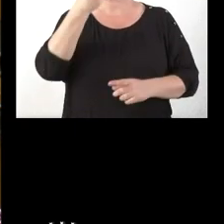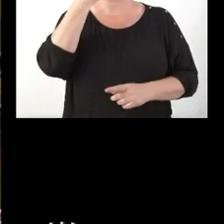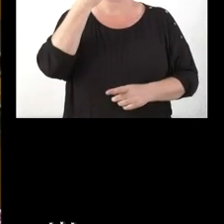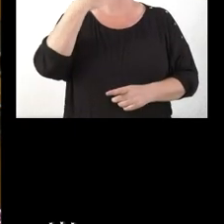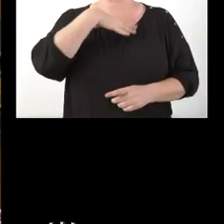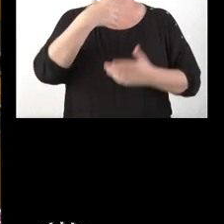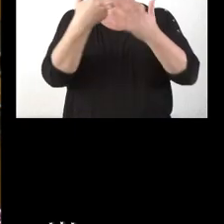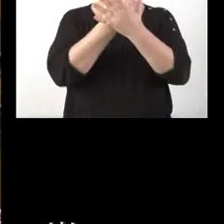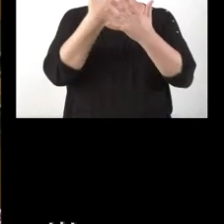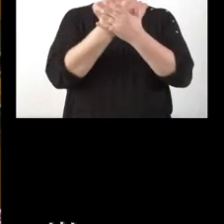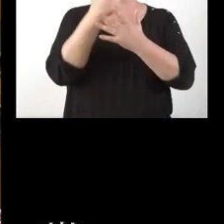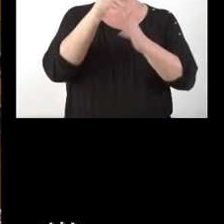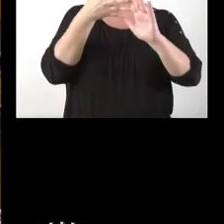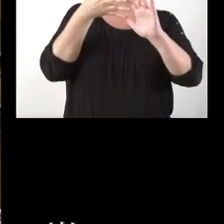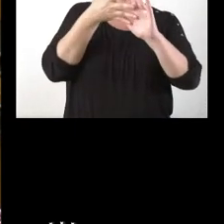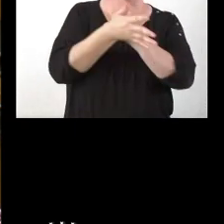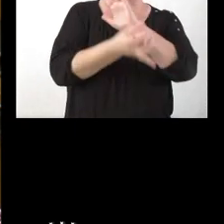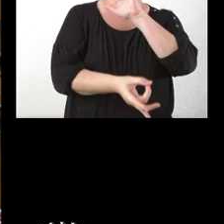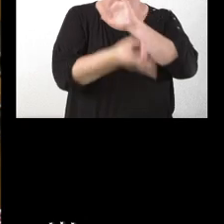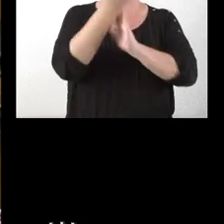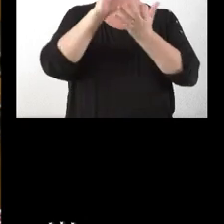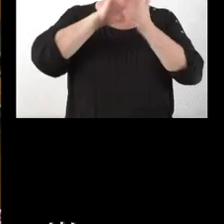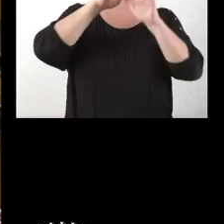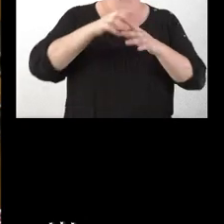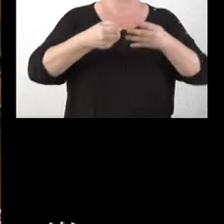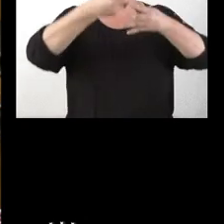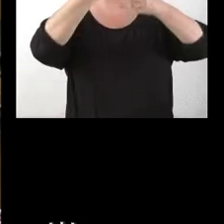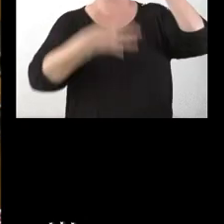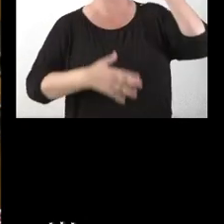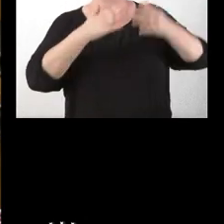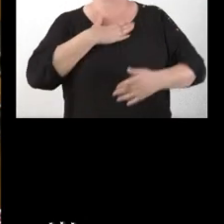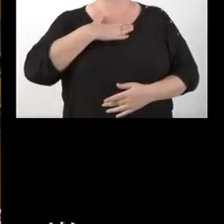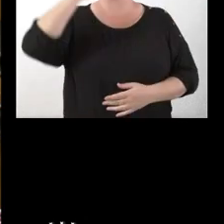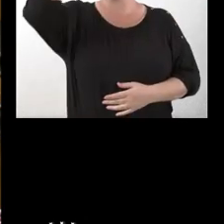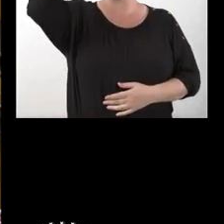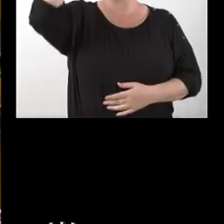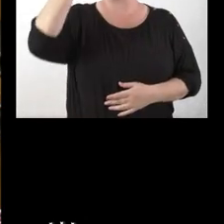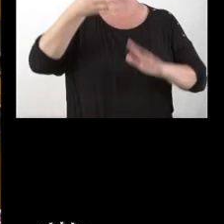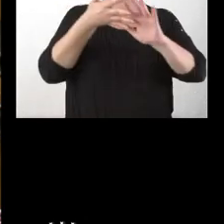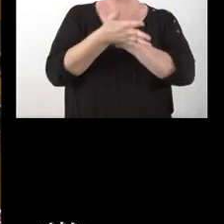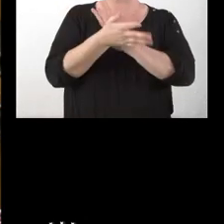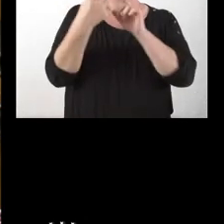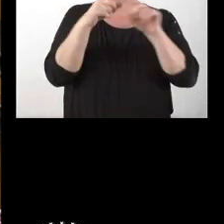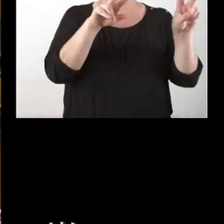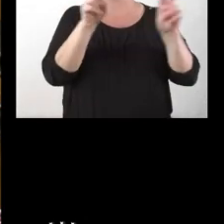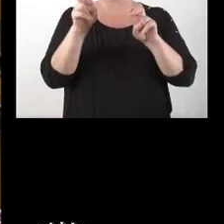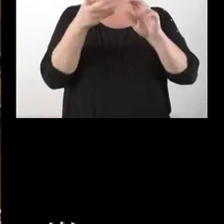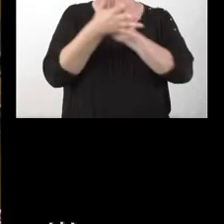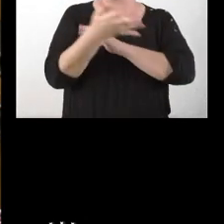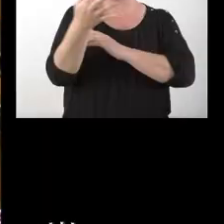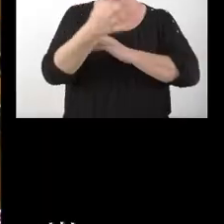supone que se cree en Castilla y León el censo del patrimonio cultural. Este elemento nuevo en qué se va a traducir.